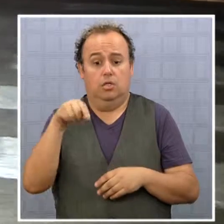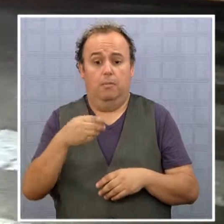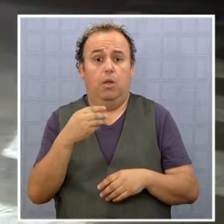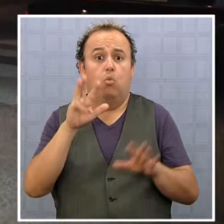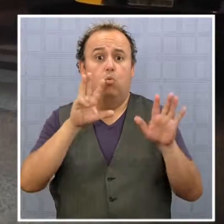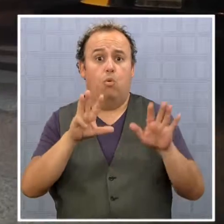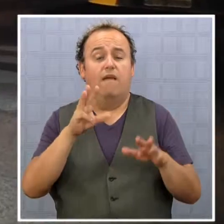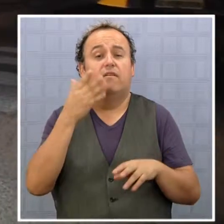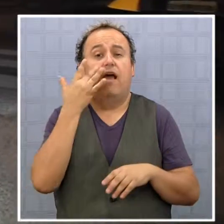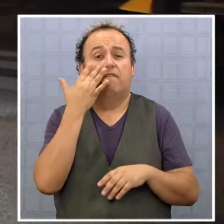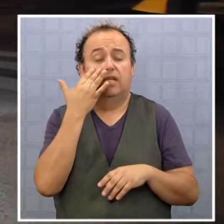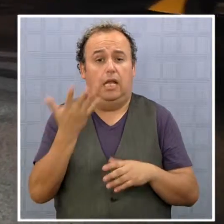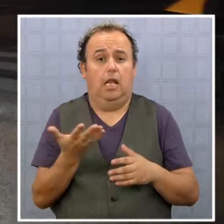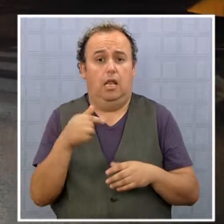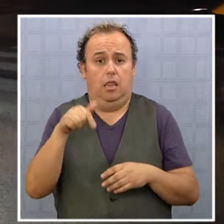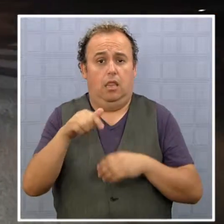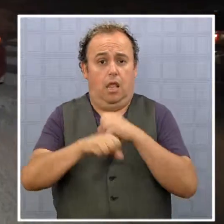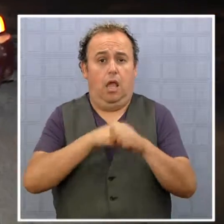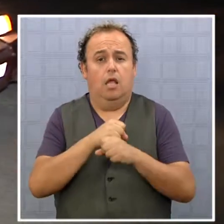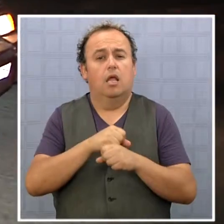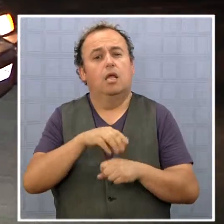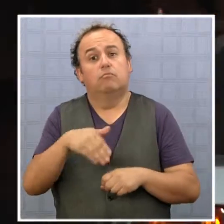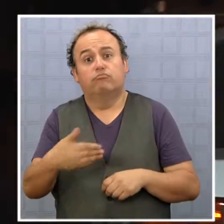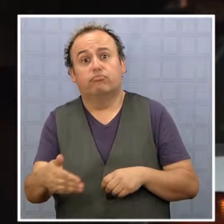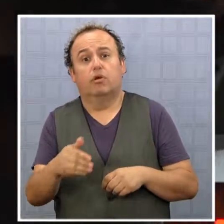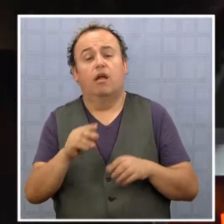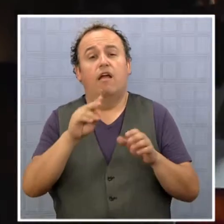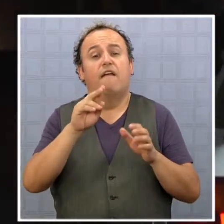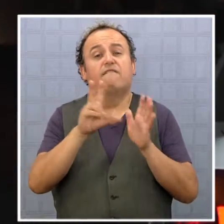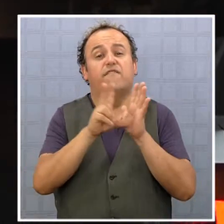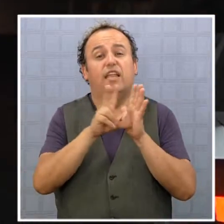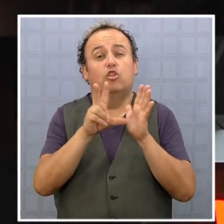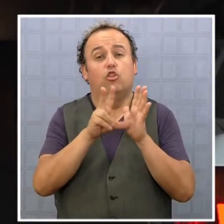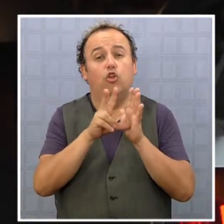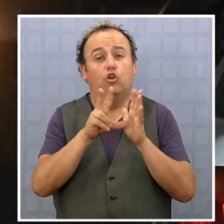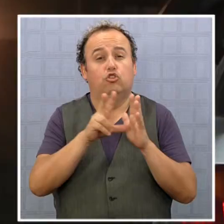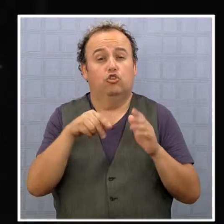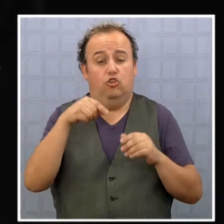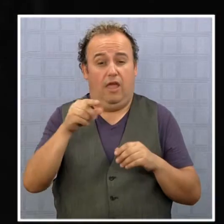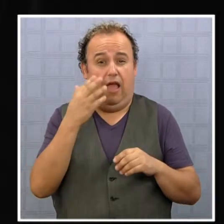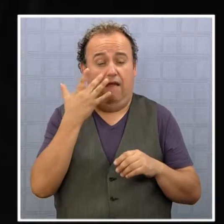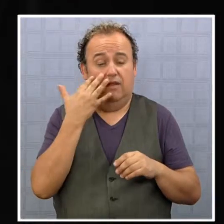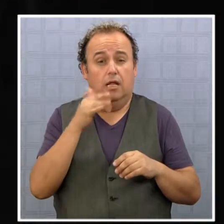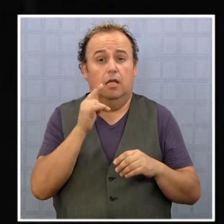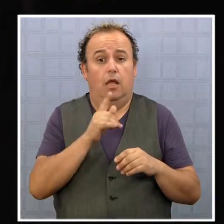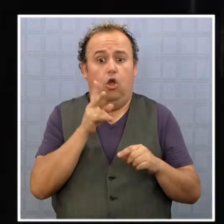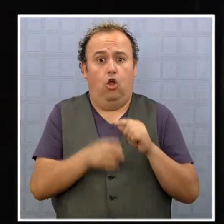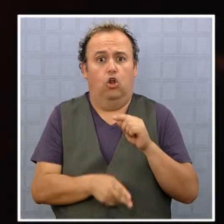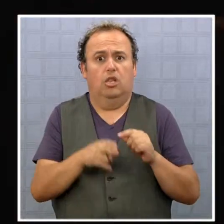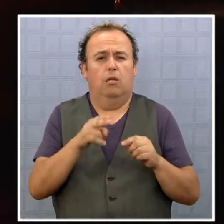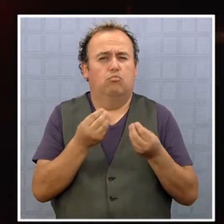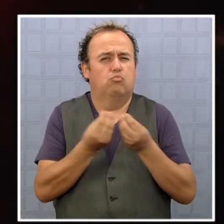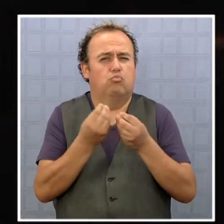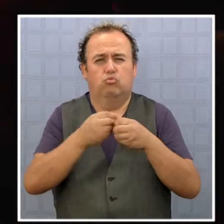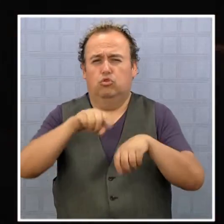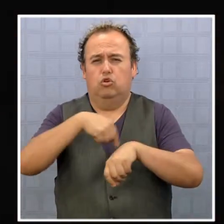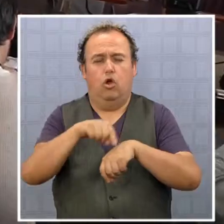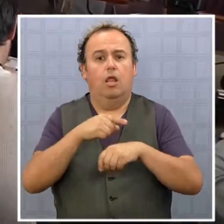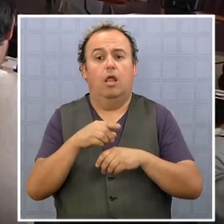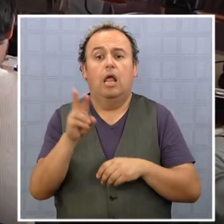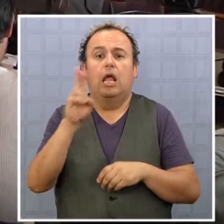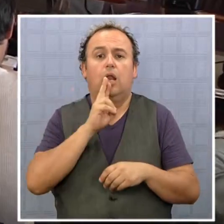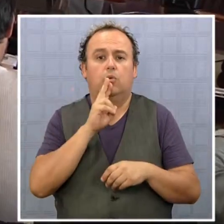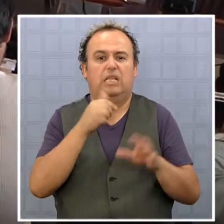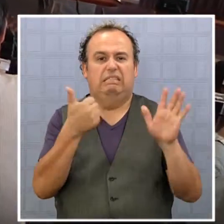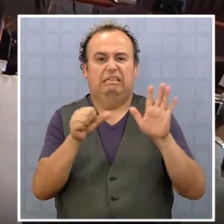este año. Sobre el corte de energía del 28 de abril que se prolongó durante 15 horas, el resultado se conocerá en 60